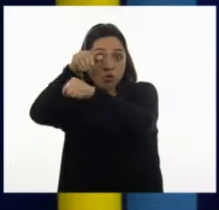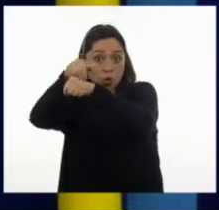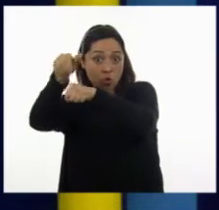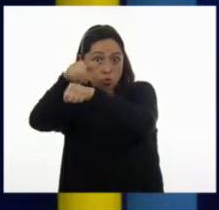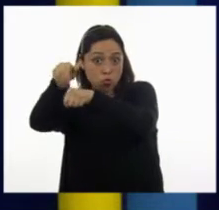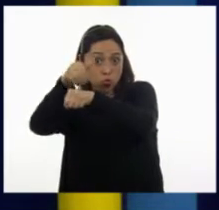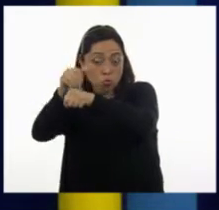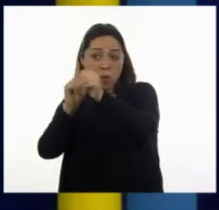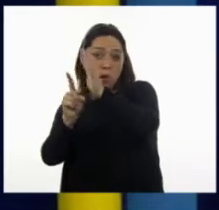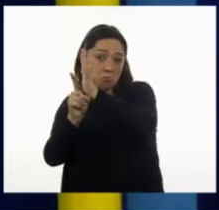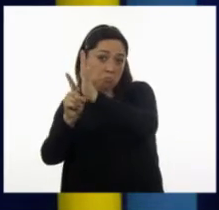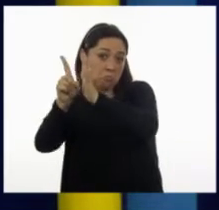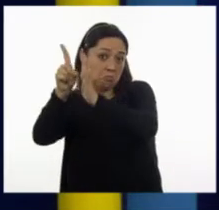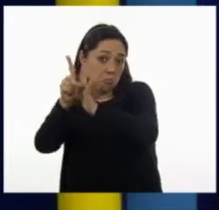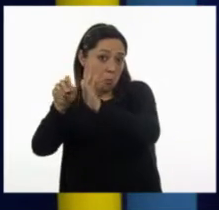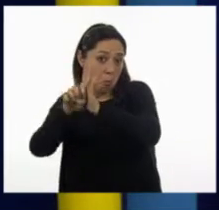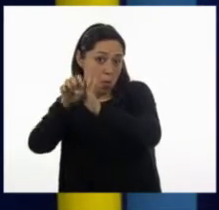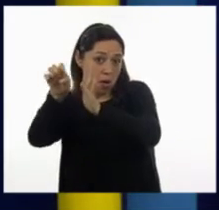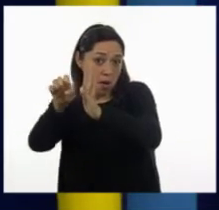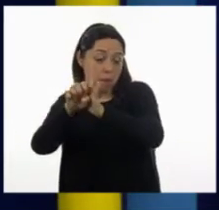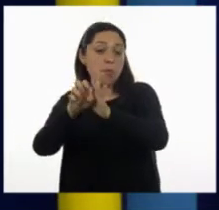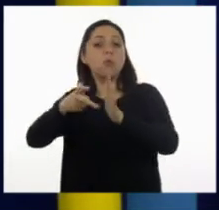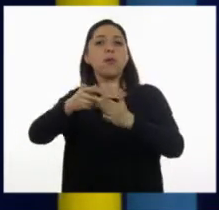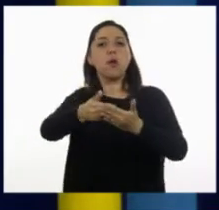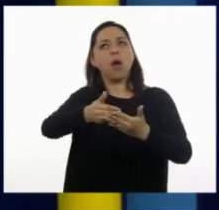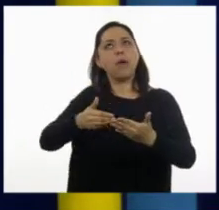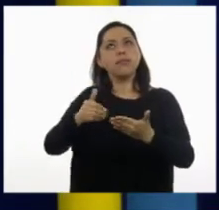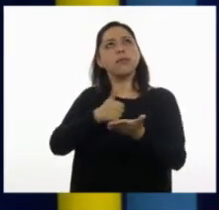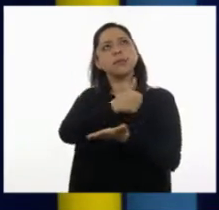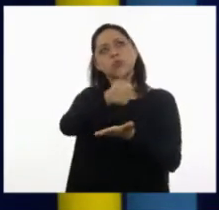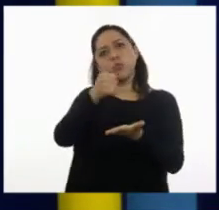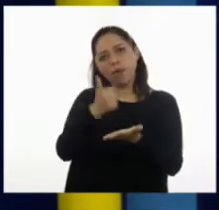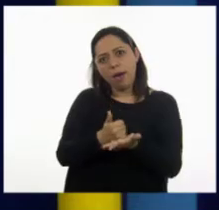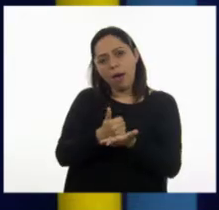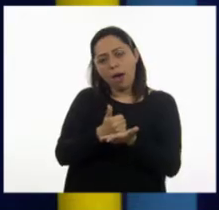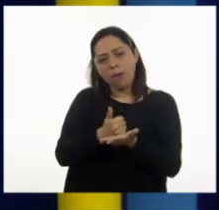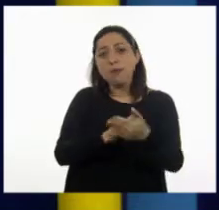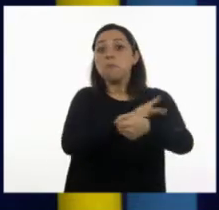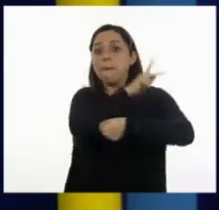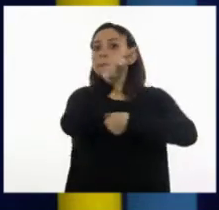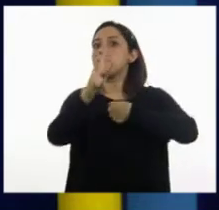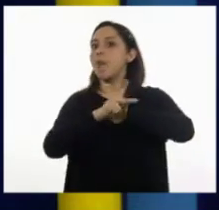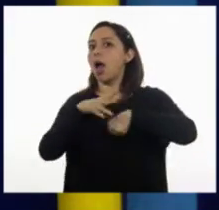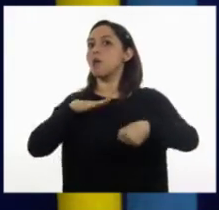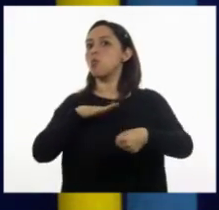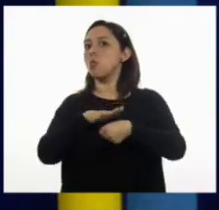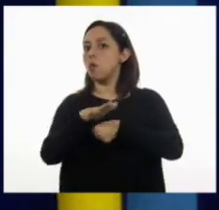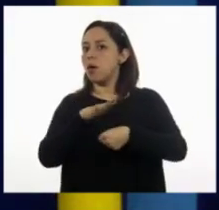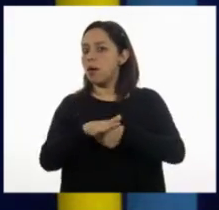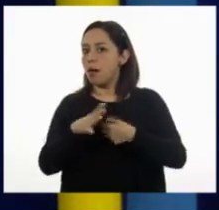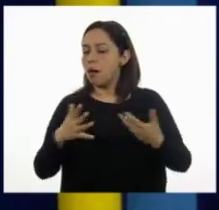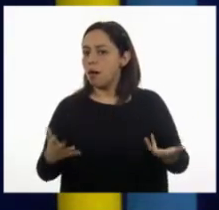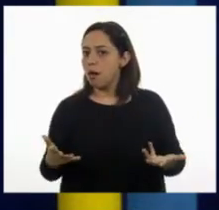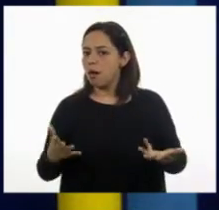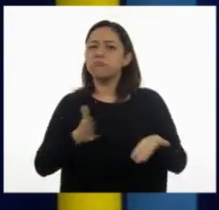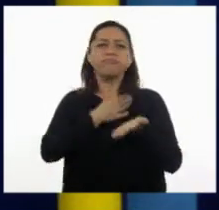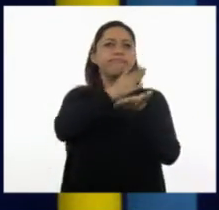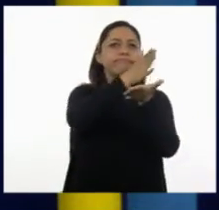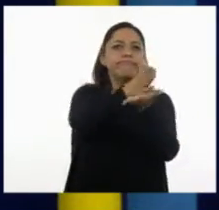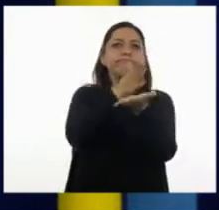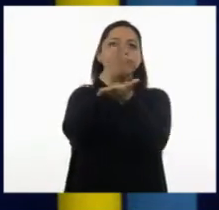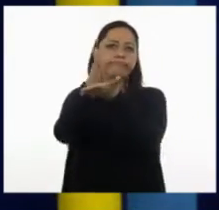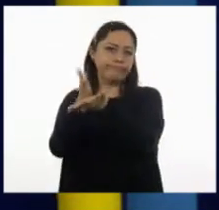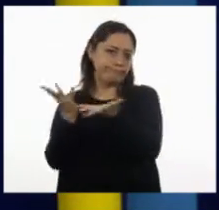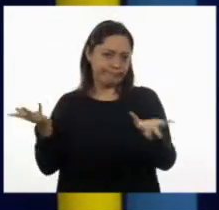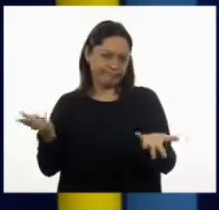Pero antes de todo eso necesitamos saber la ciudad o incluso el país en donde estamos y a dónde nos queremos dirigir,